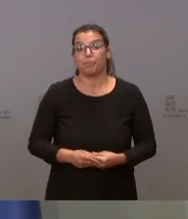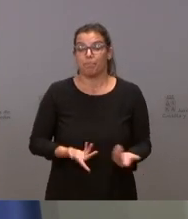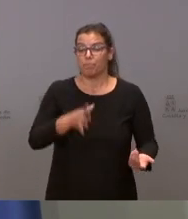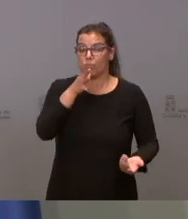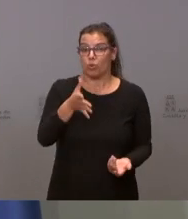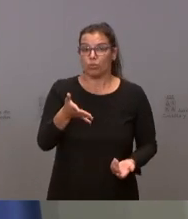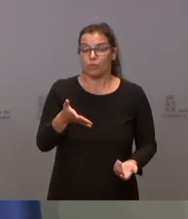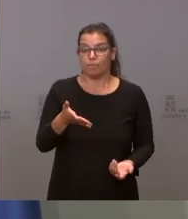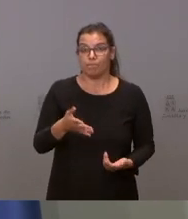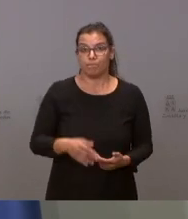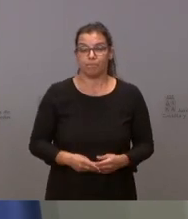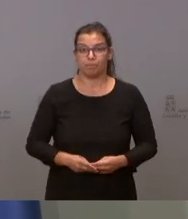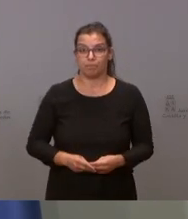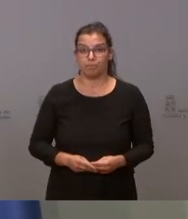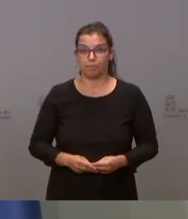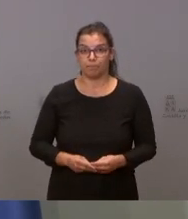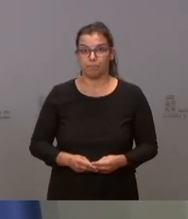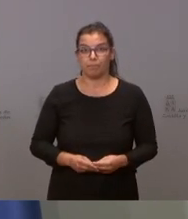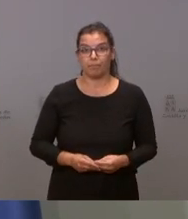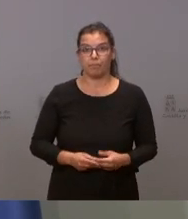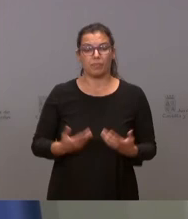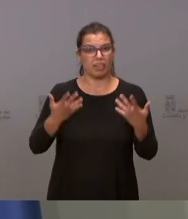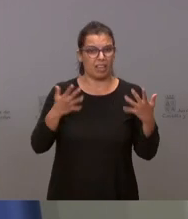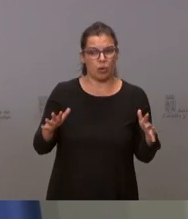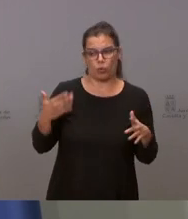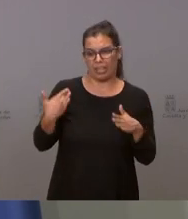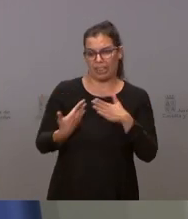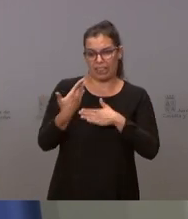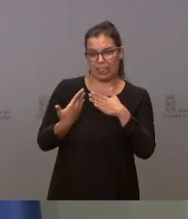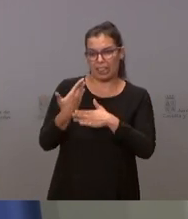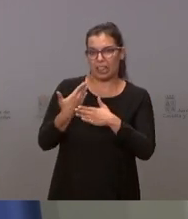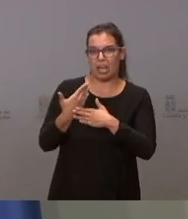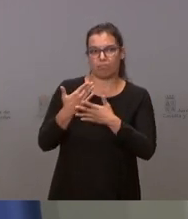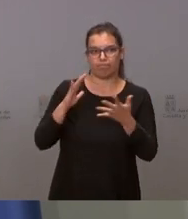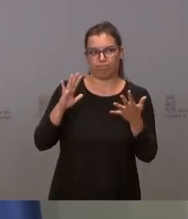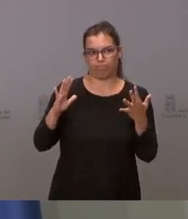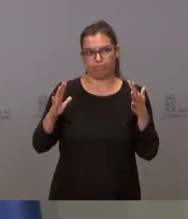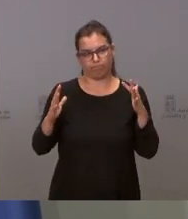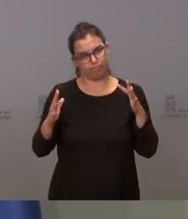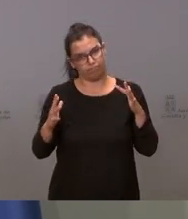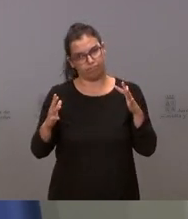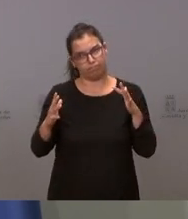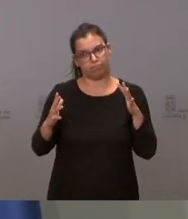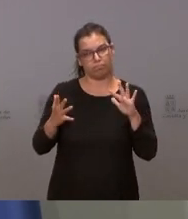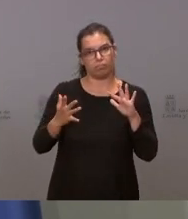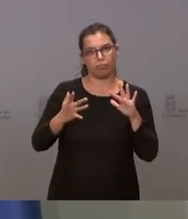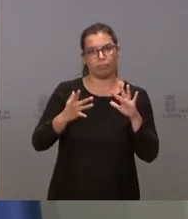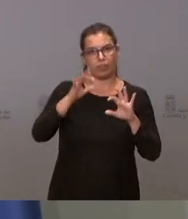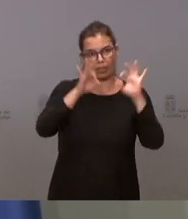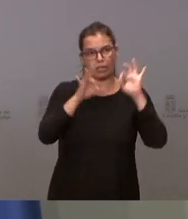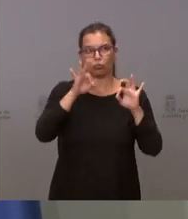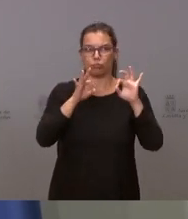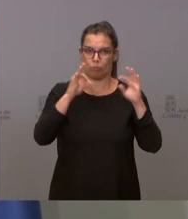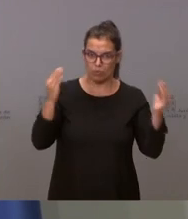y a pesar de que la evolución en los últimos días de las cifras de incidencia es buena,